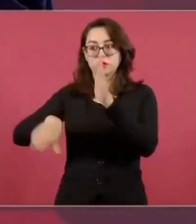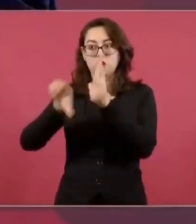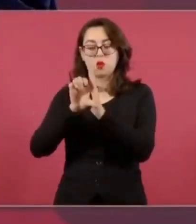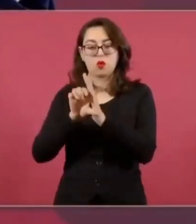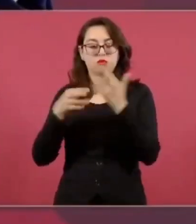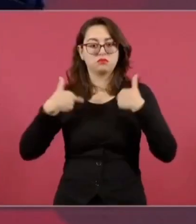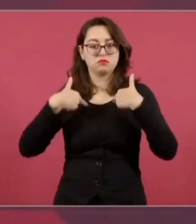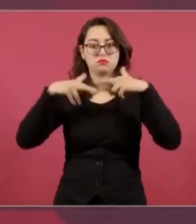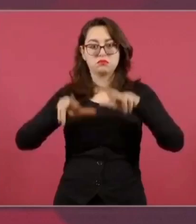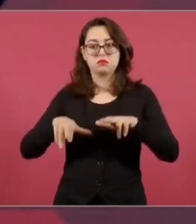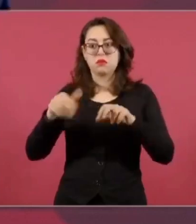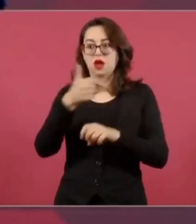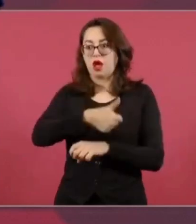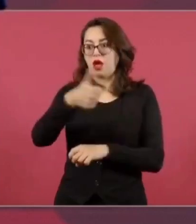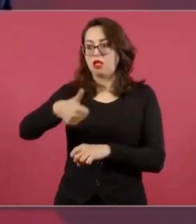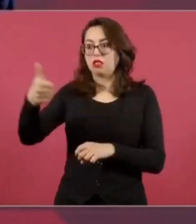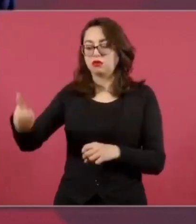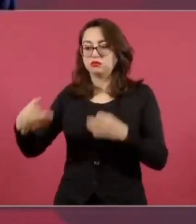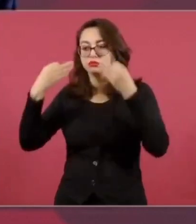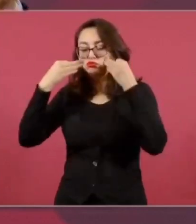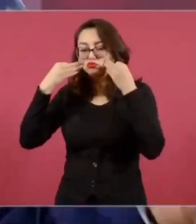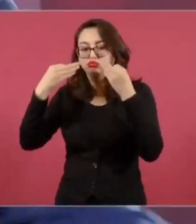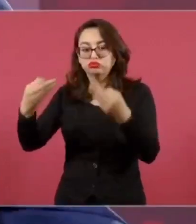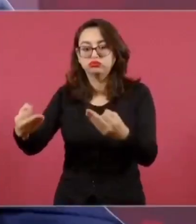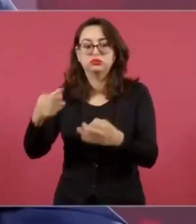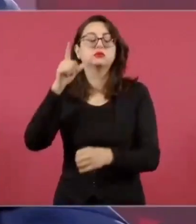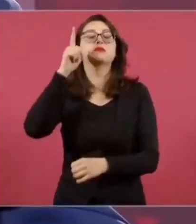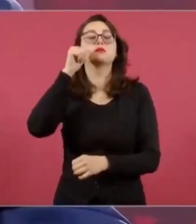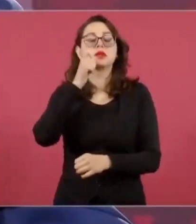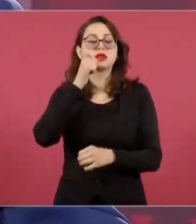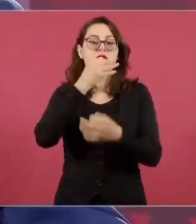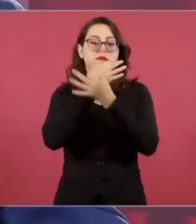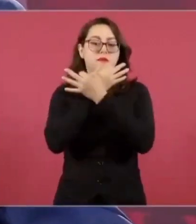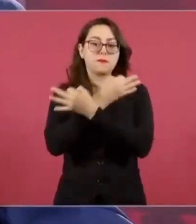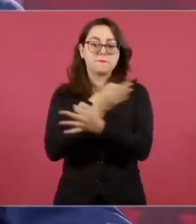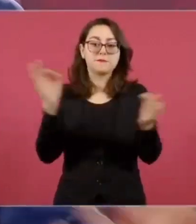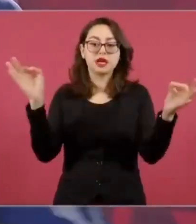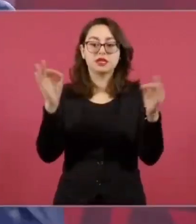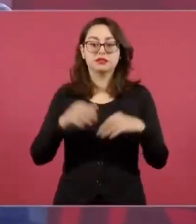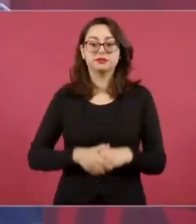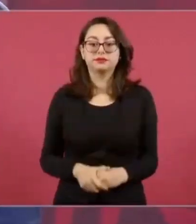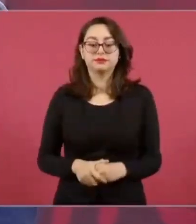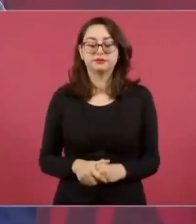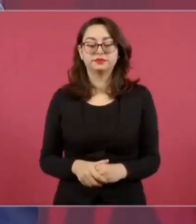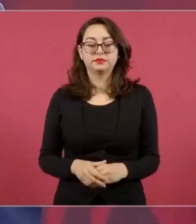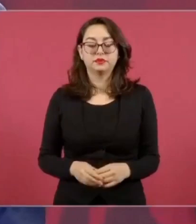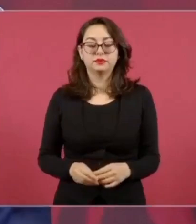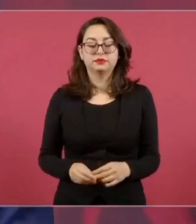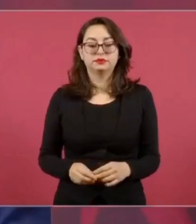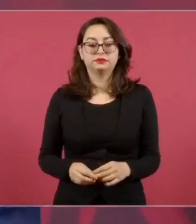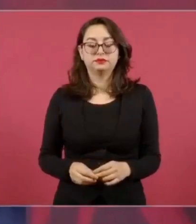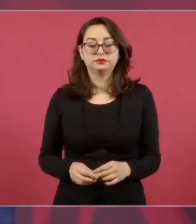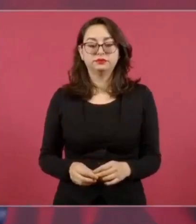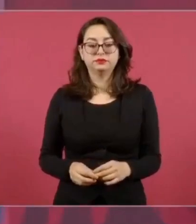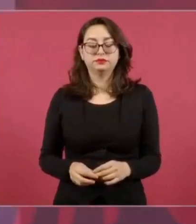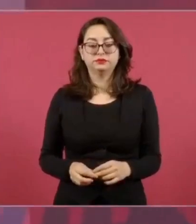dan a conocer el resultado. Entonces, yo voy a apoyar